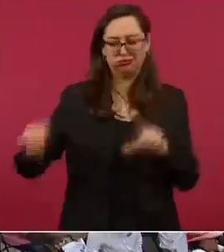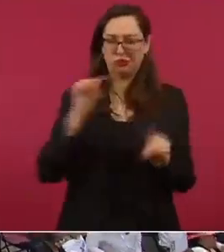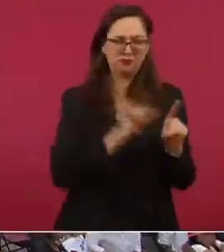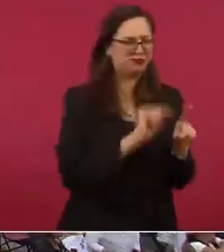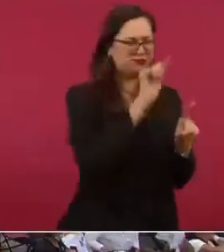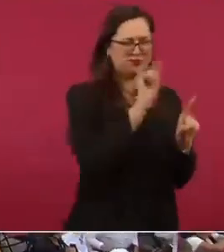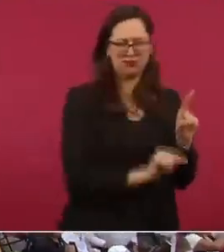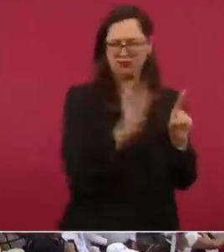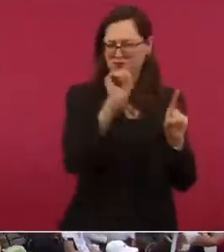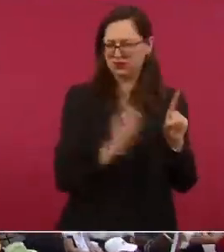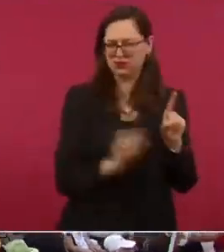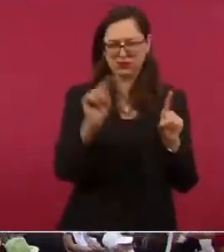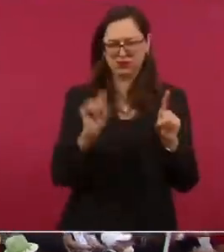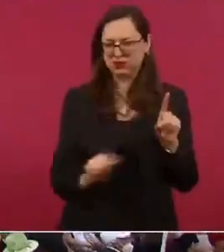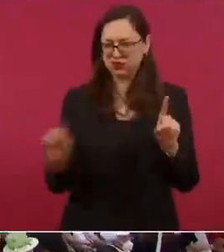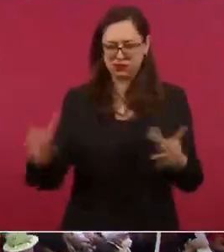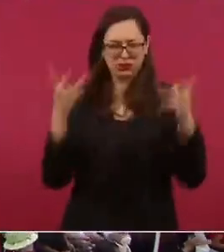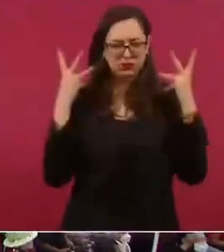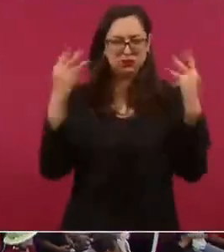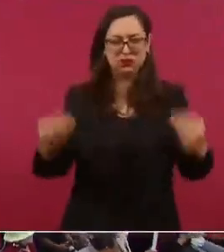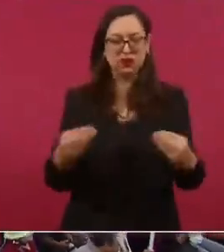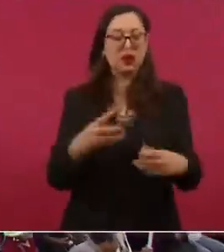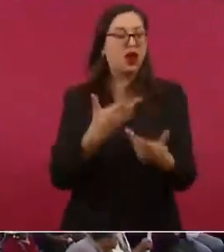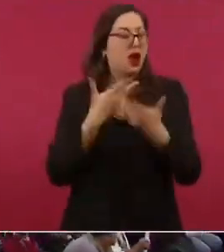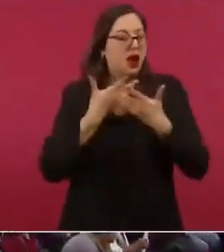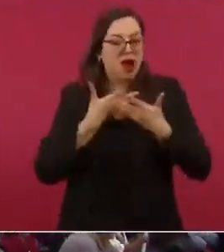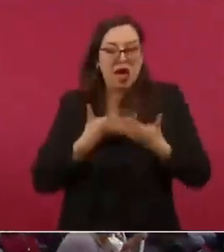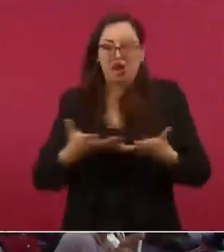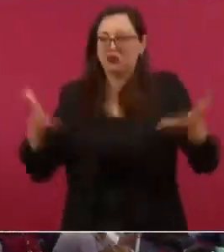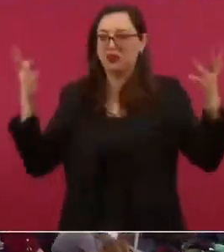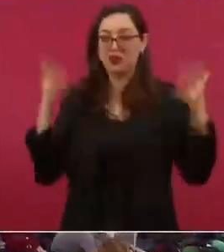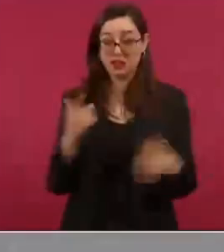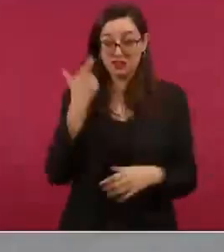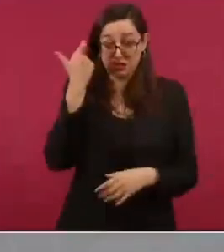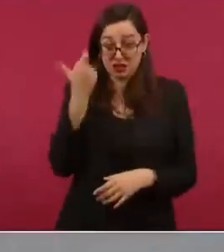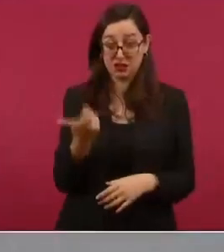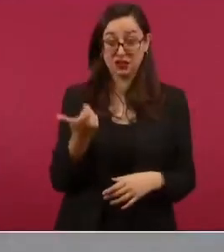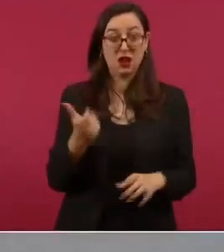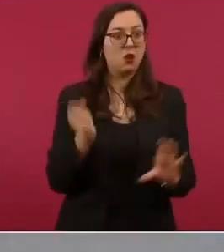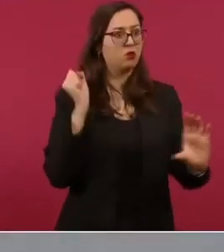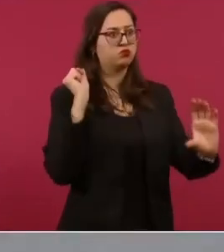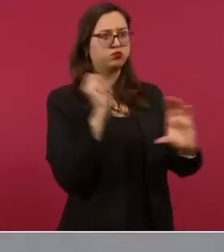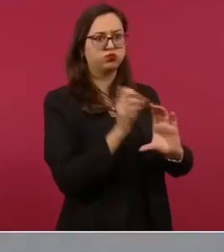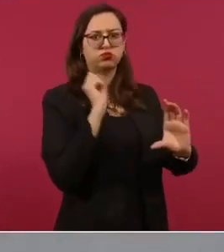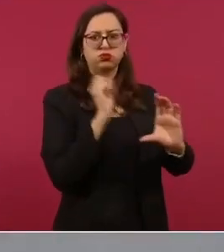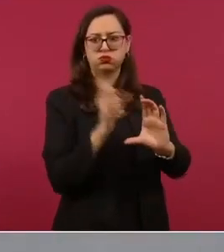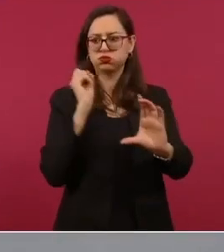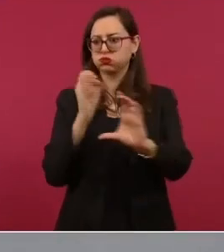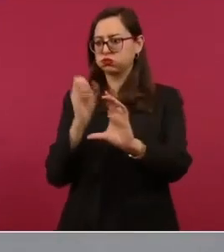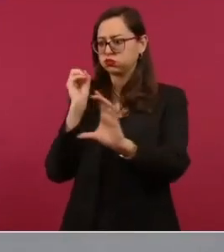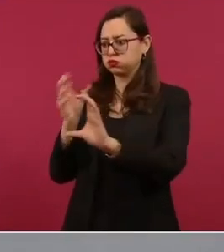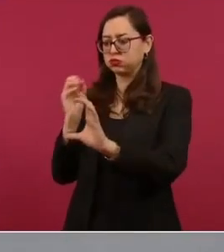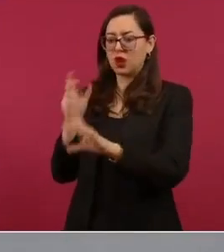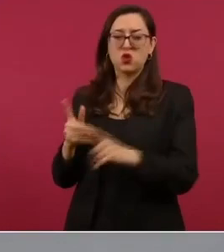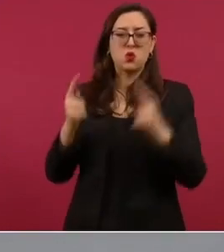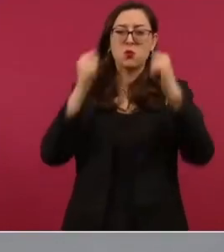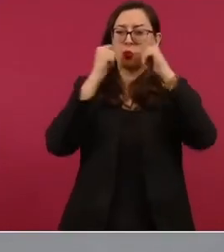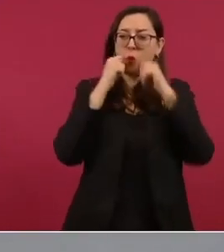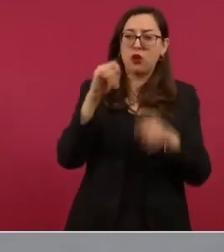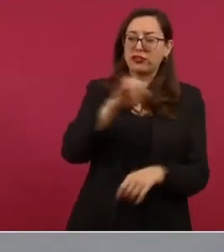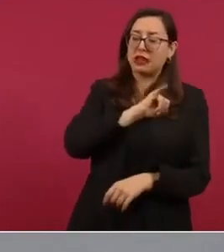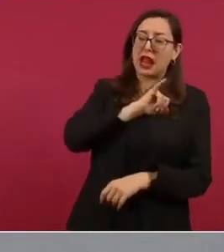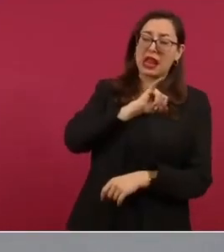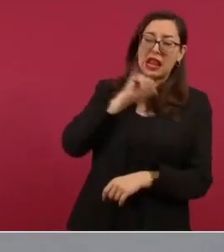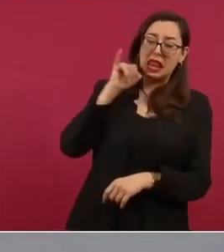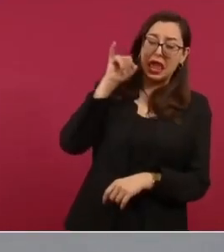por el cual se dispersarán hasta las zonas más